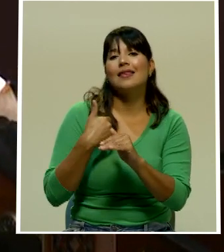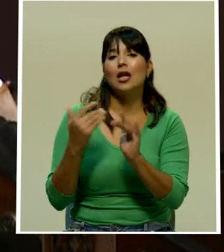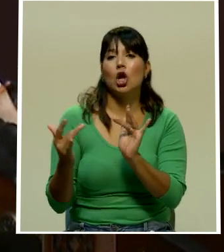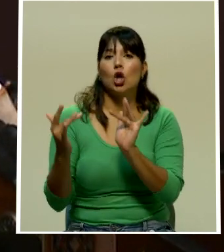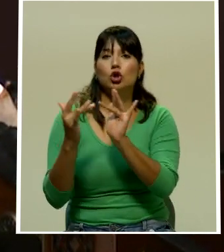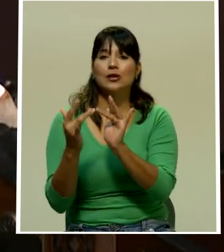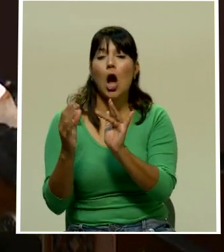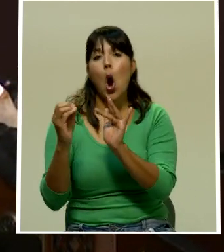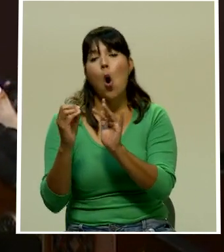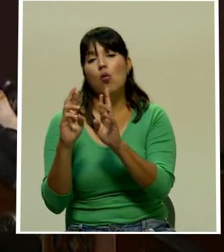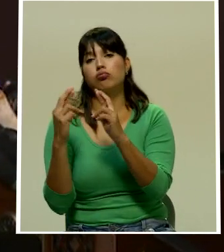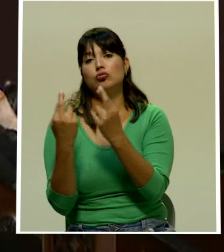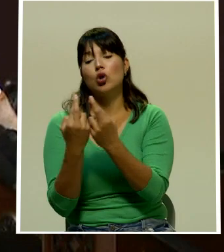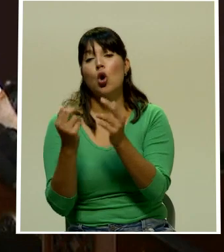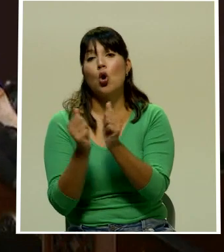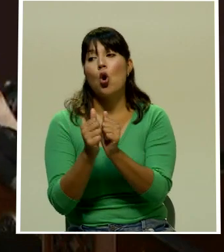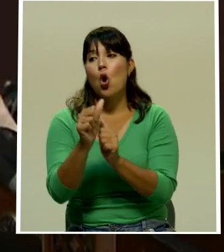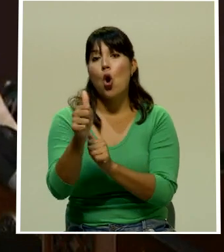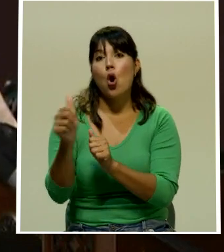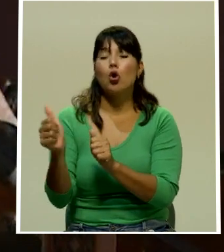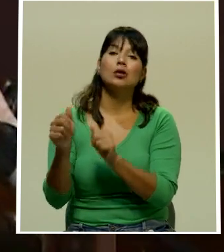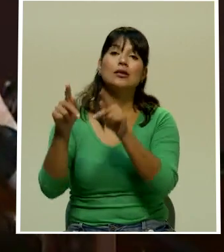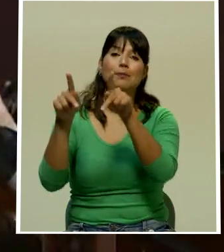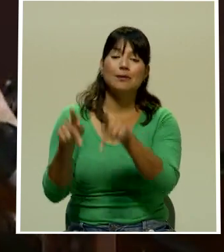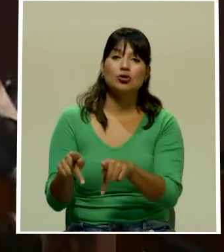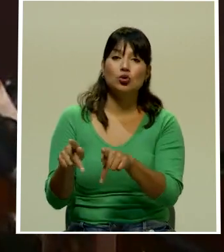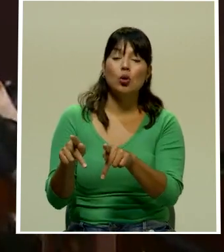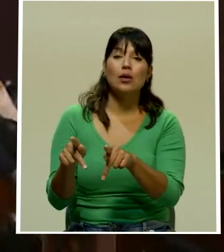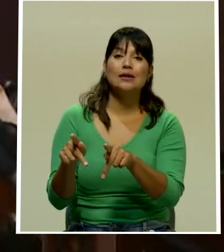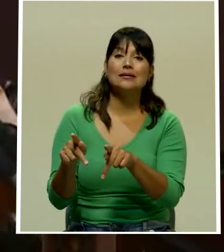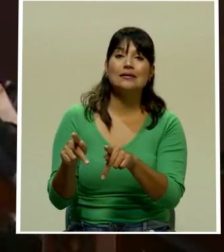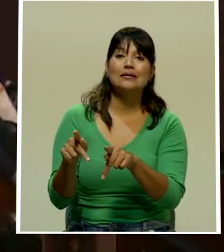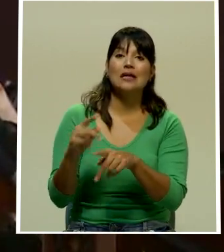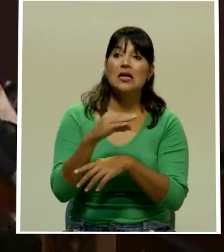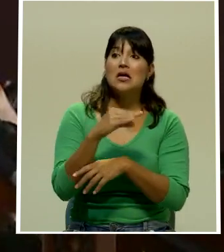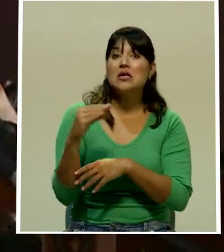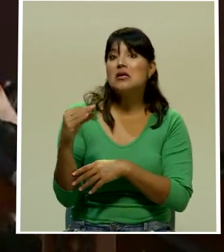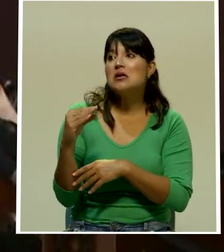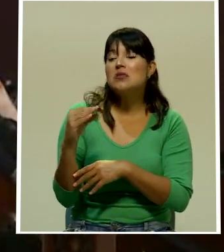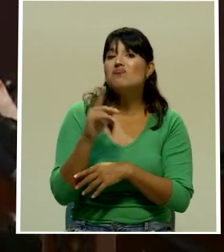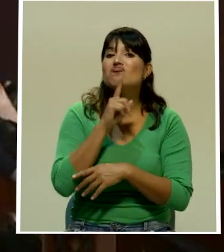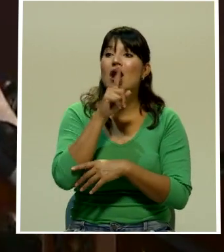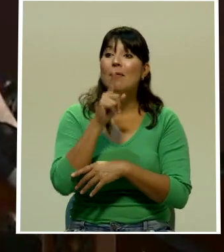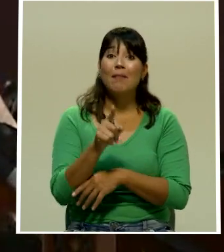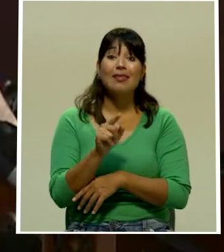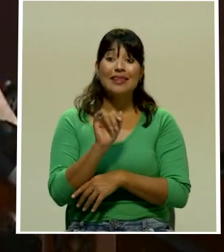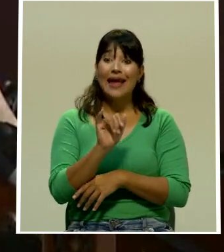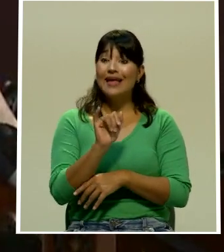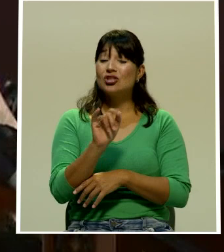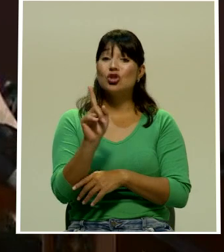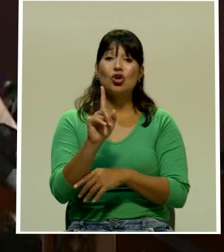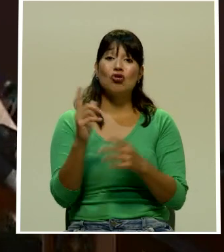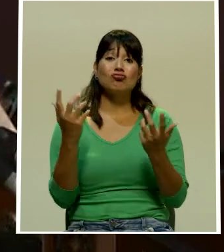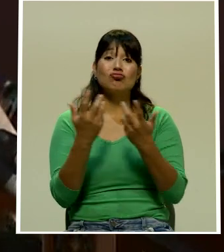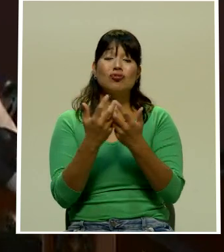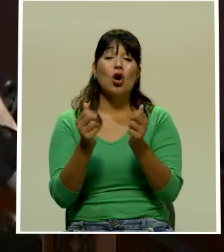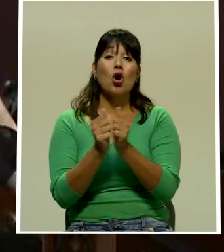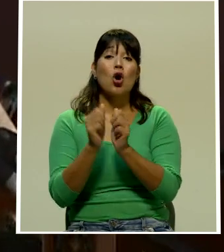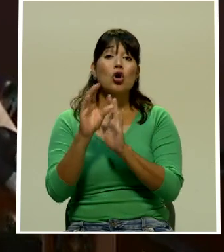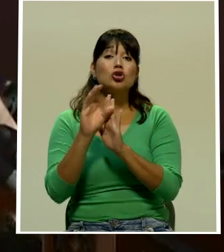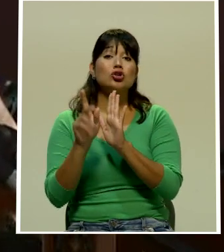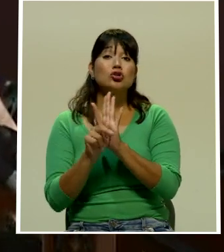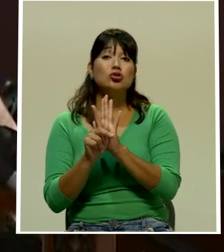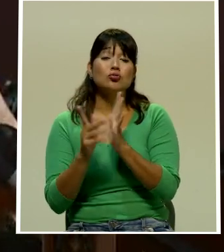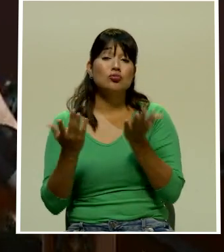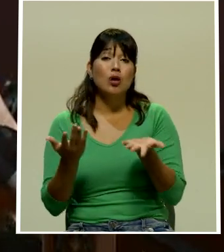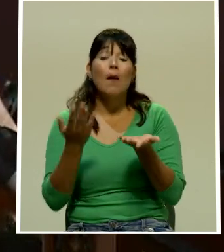podría pensar si inclusive rozan con el derecho constitucional que tienen las personas de reunirse libremente y de manifestarse. Entonces aquí puede ser